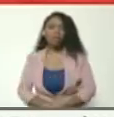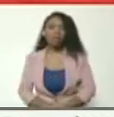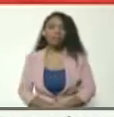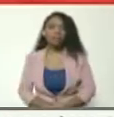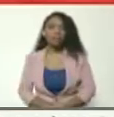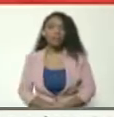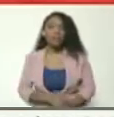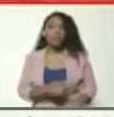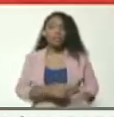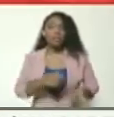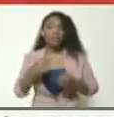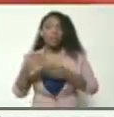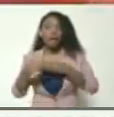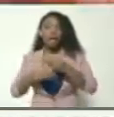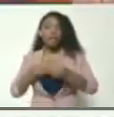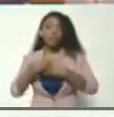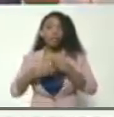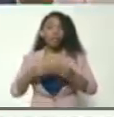Llevarlas a Petro.